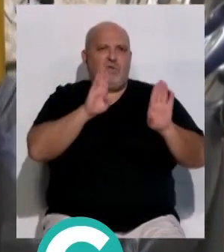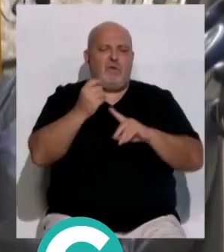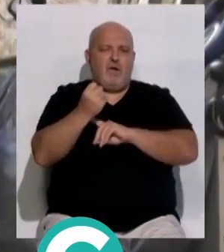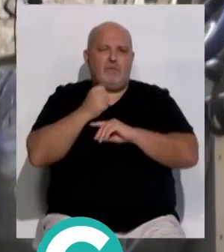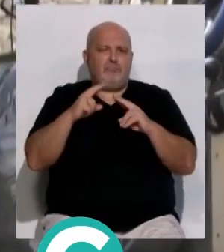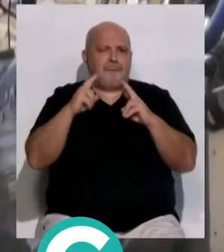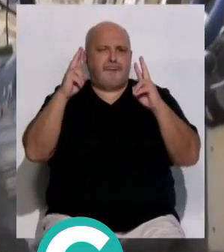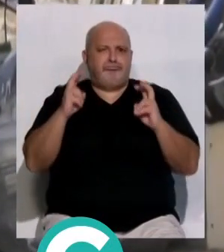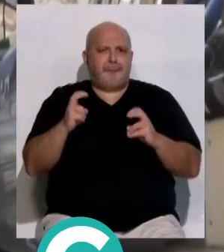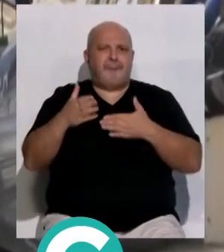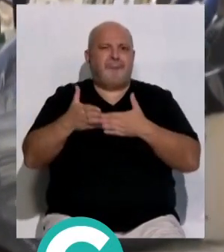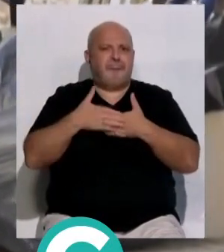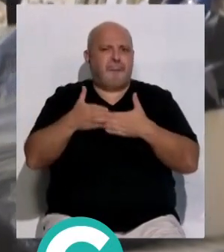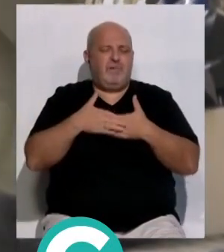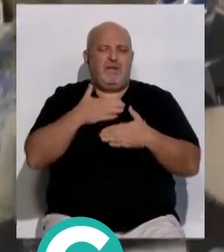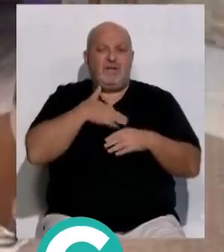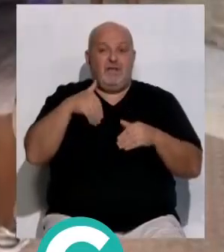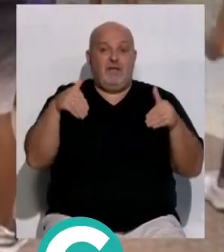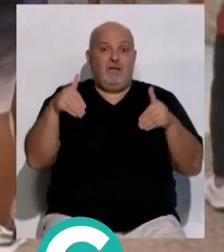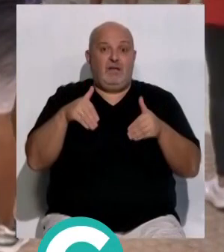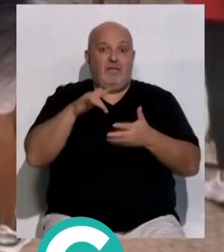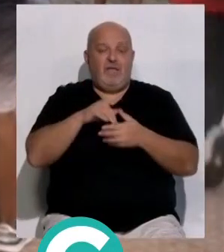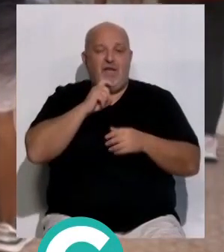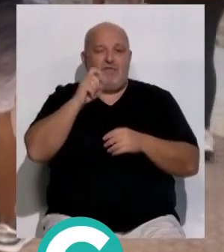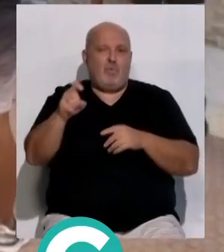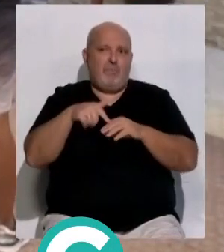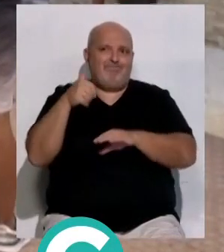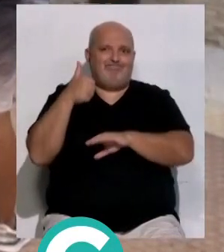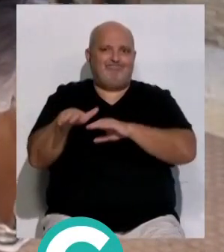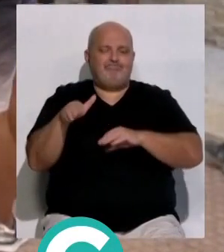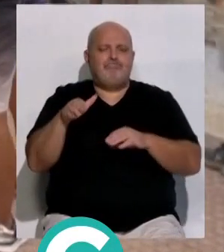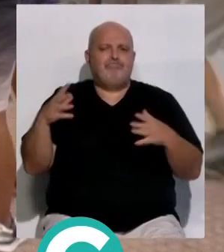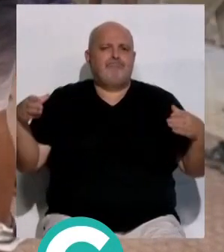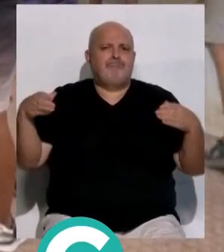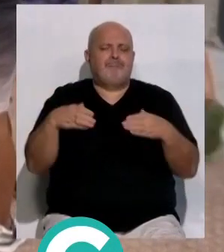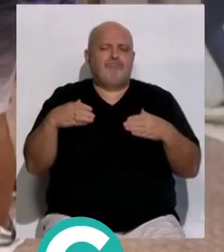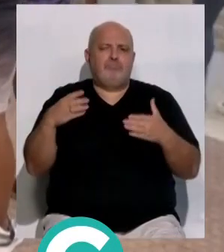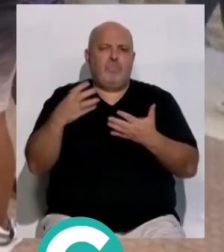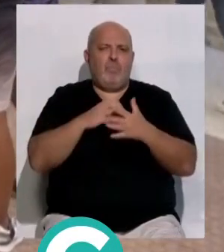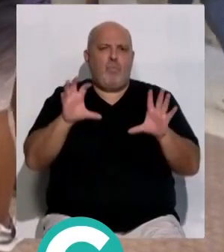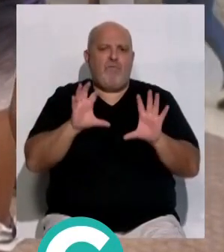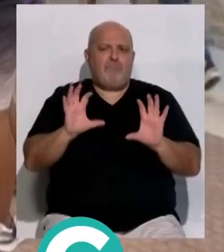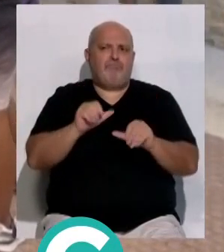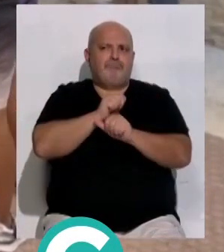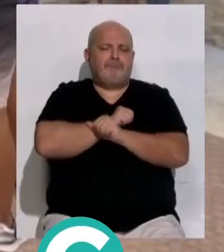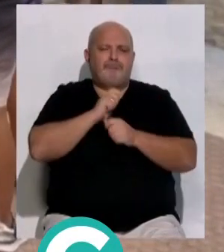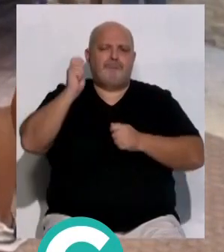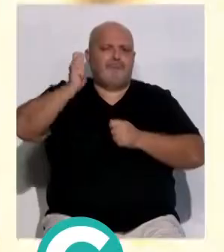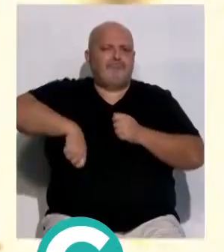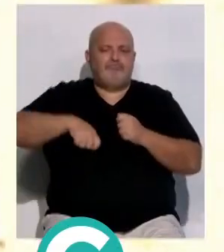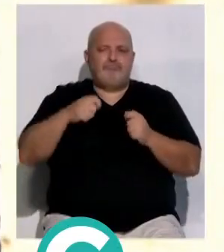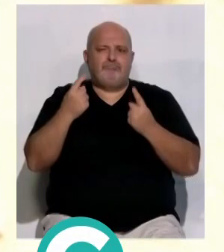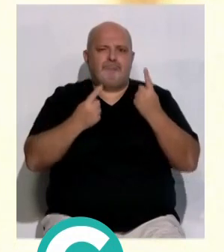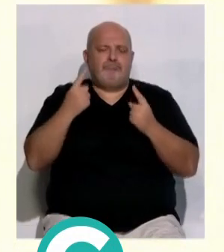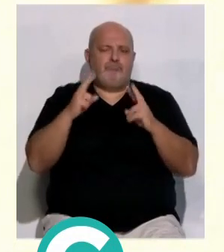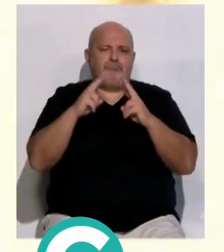atrincherados en la puerta de su casa, donde este jueves, día de aviso del desahucio, se amontonaban los muebles mientras ella y sus allegados